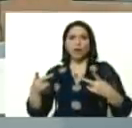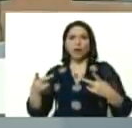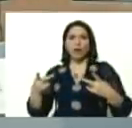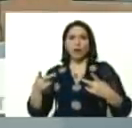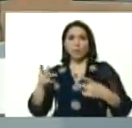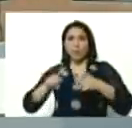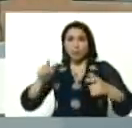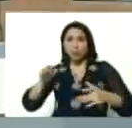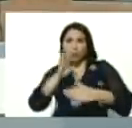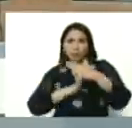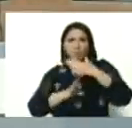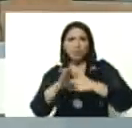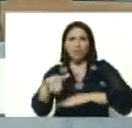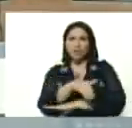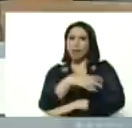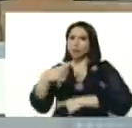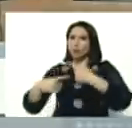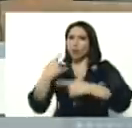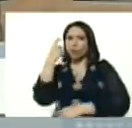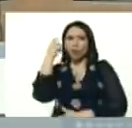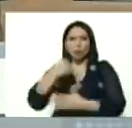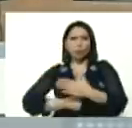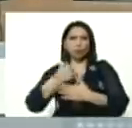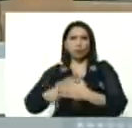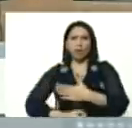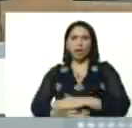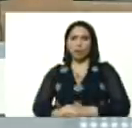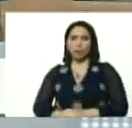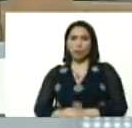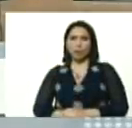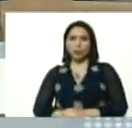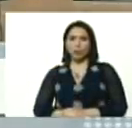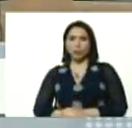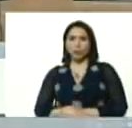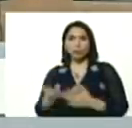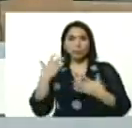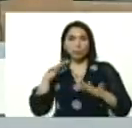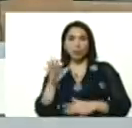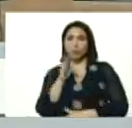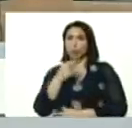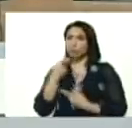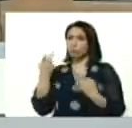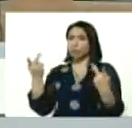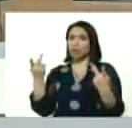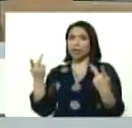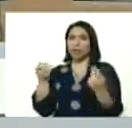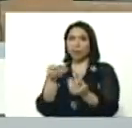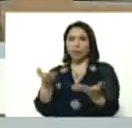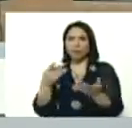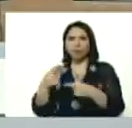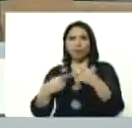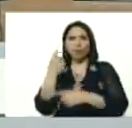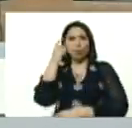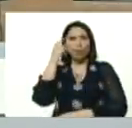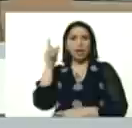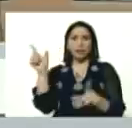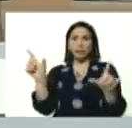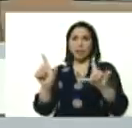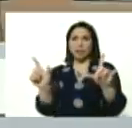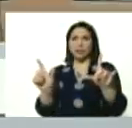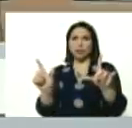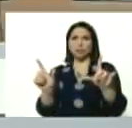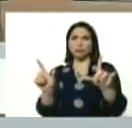humilde, está en las calles, todos los días, luchando, que quizás, no salga declarando, allí, todo el tiempo, en la televisión,